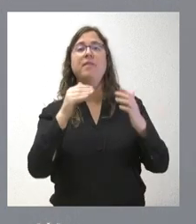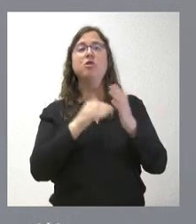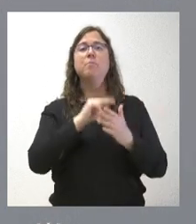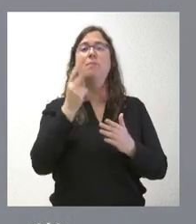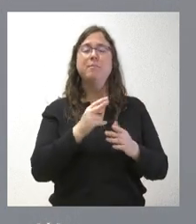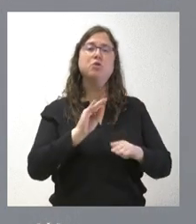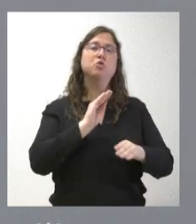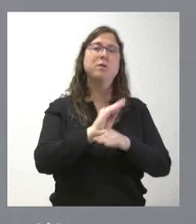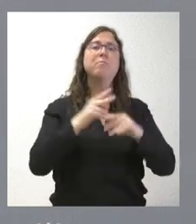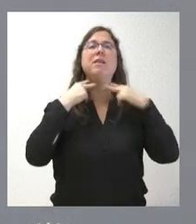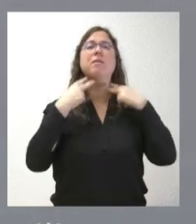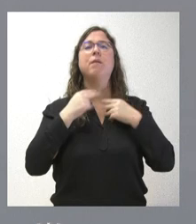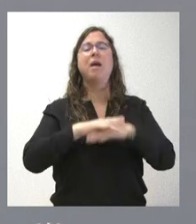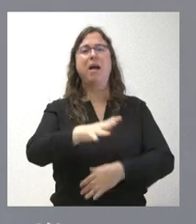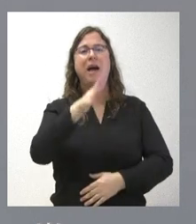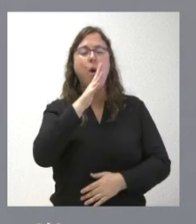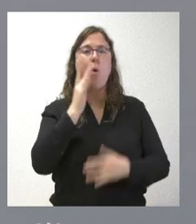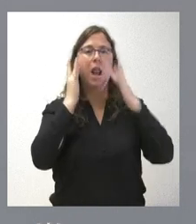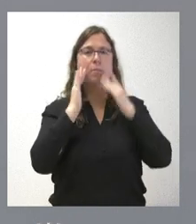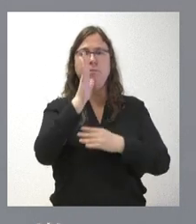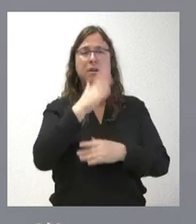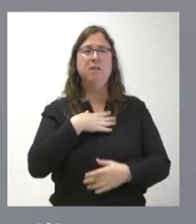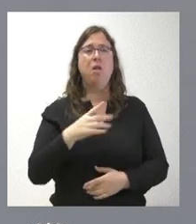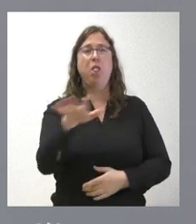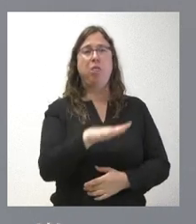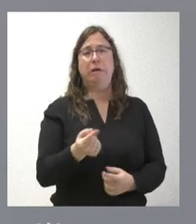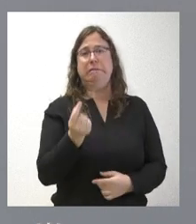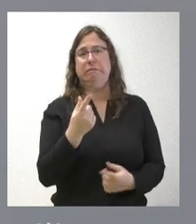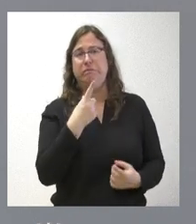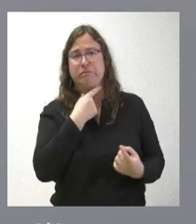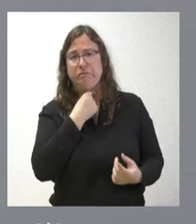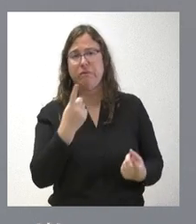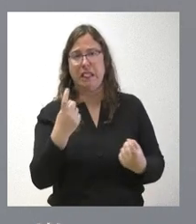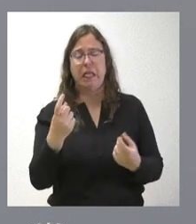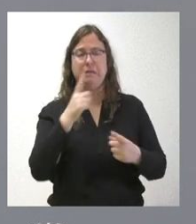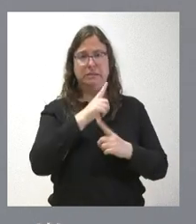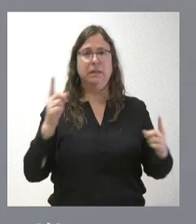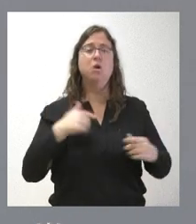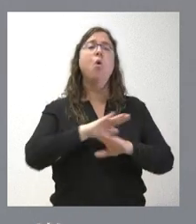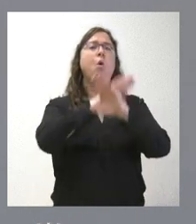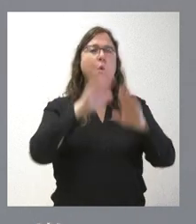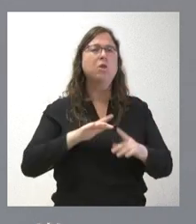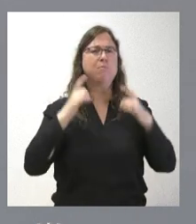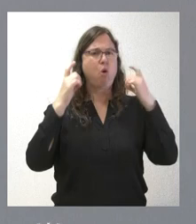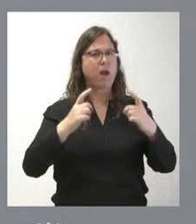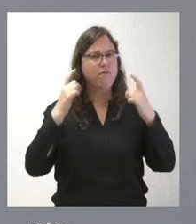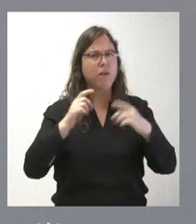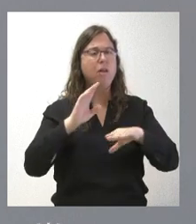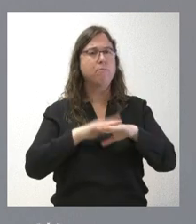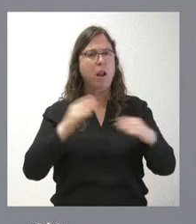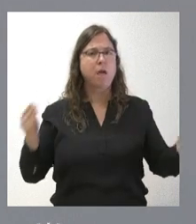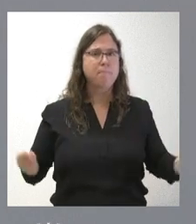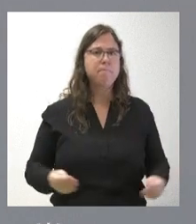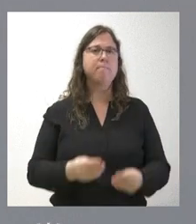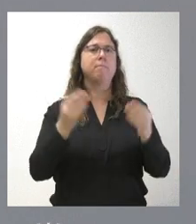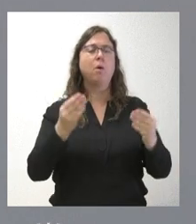diputaciones provinciales para el suministro de agua potable a zonas con escasez durante este año. En los últimos ejercicios hemos hecho un esfuerzo muy importante para ir mejorando